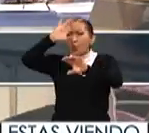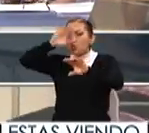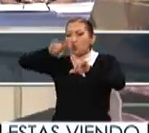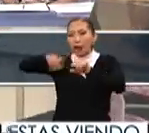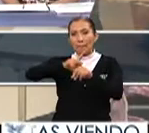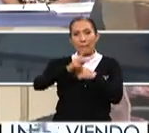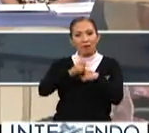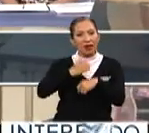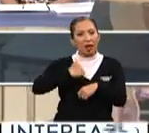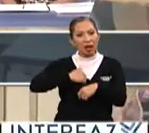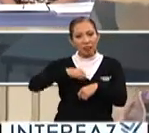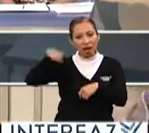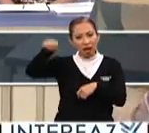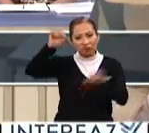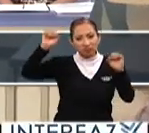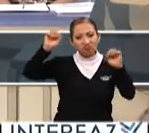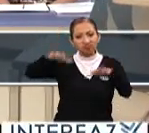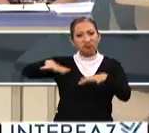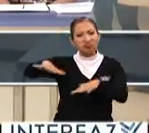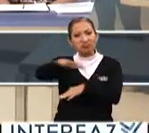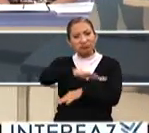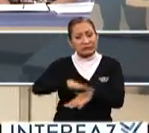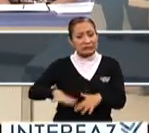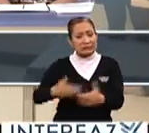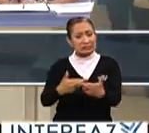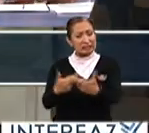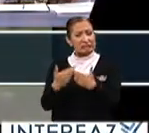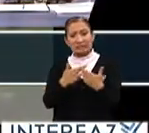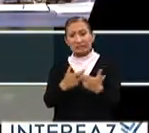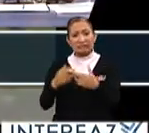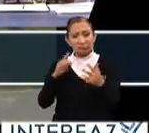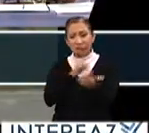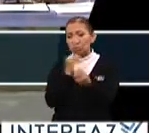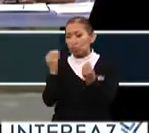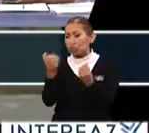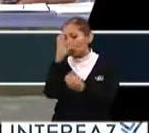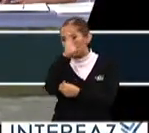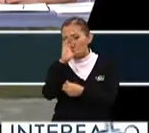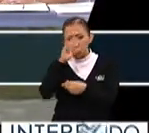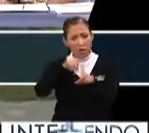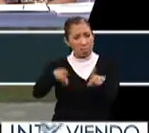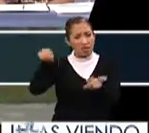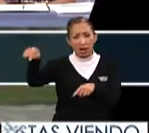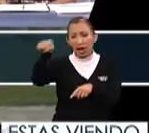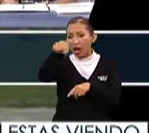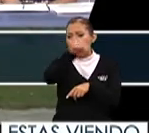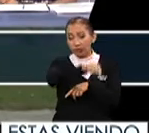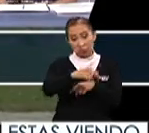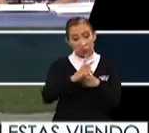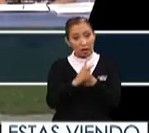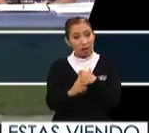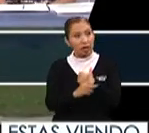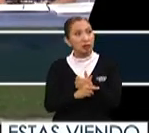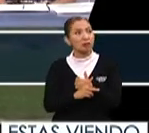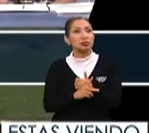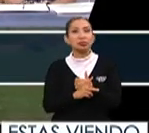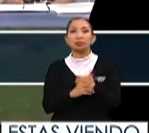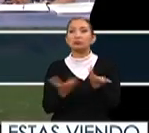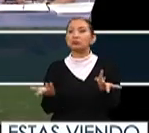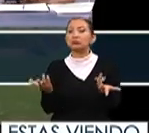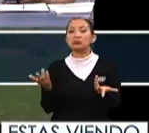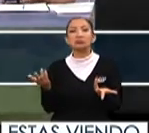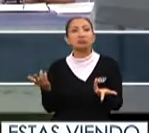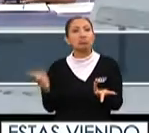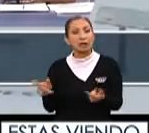países como Canadá donde pues ahí conviven muchas culturas diferentes es un país que